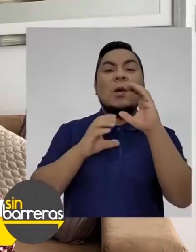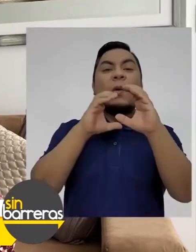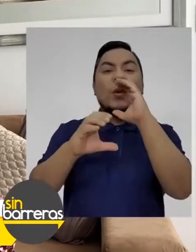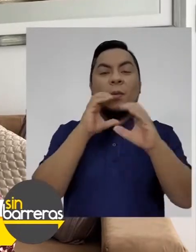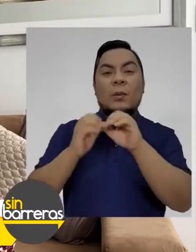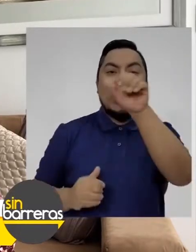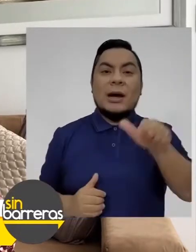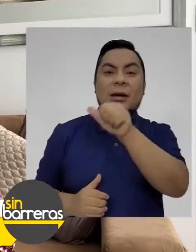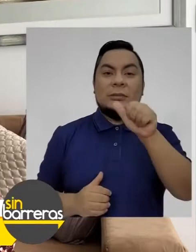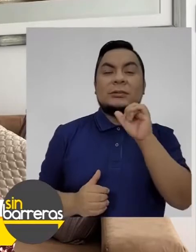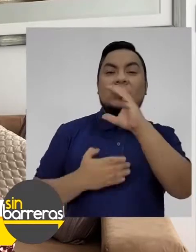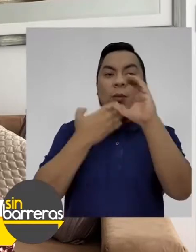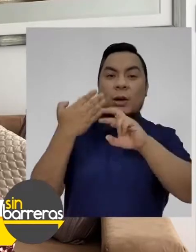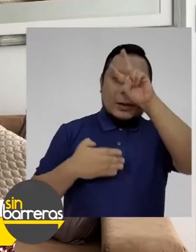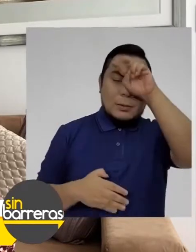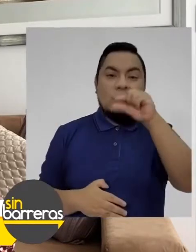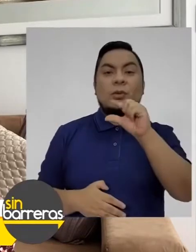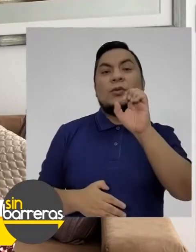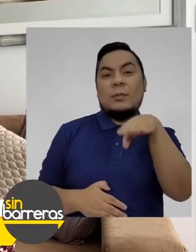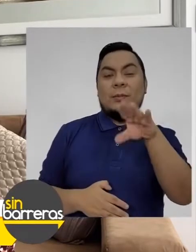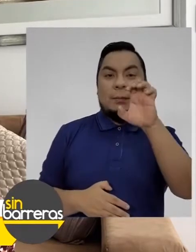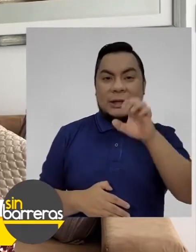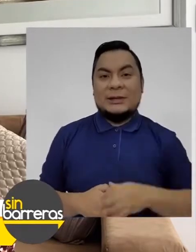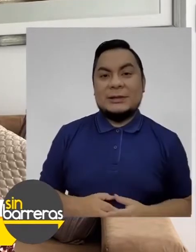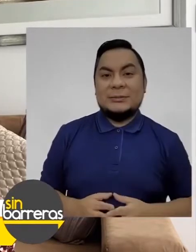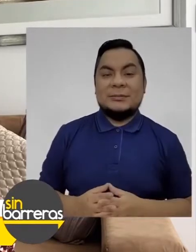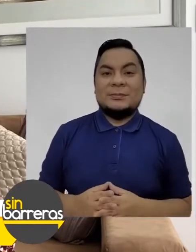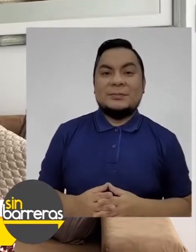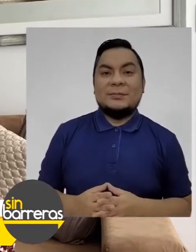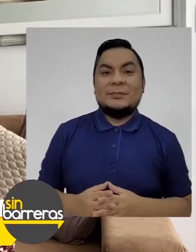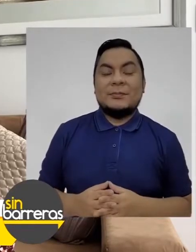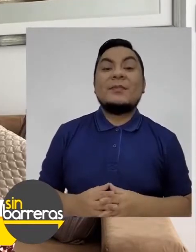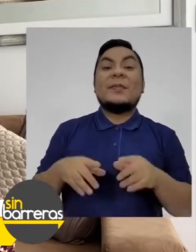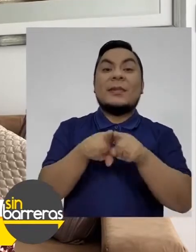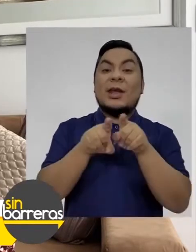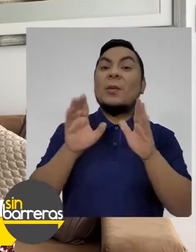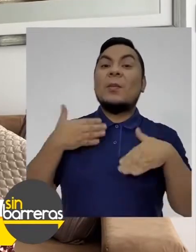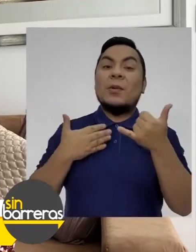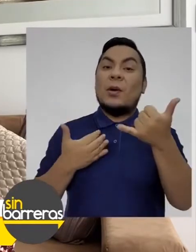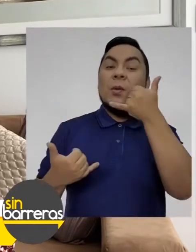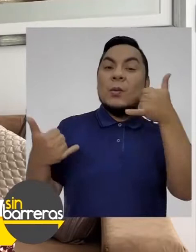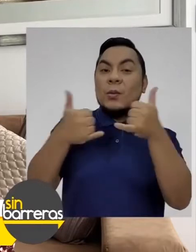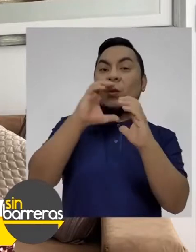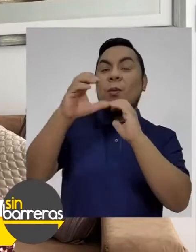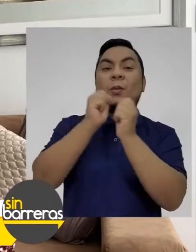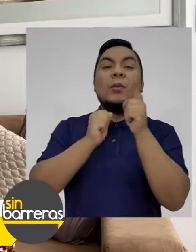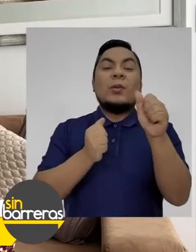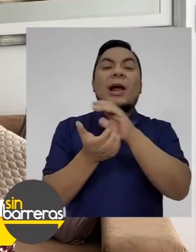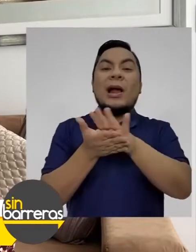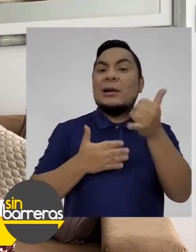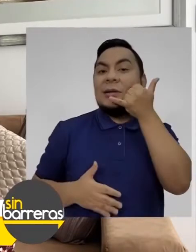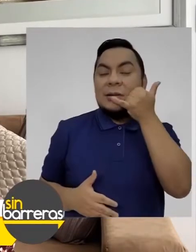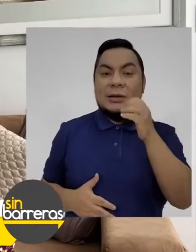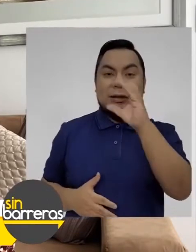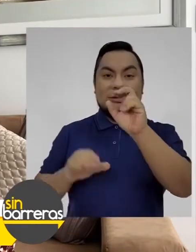comunicaciones arroba conadisperu.gov.pe y también pueden comunicarse con su